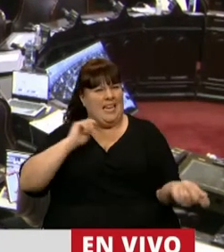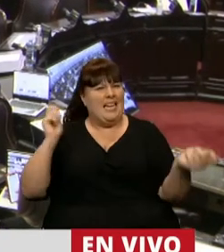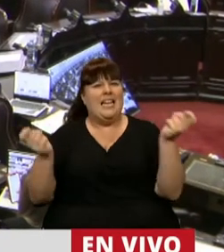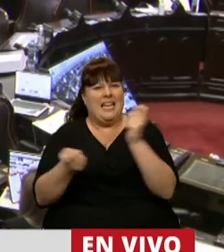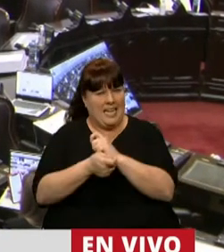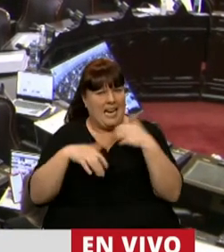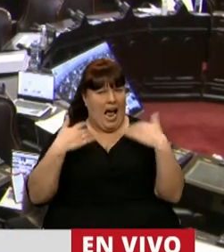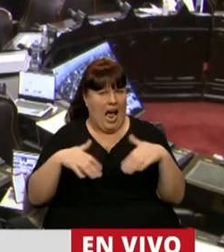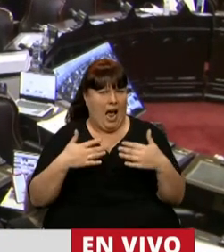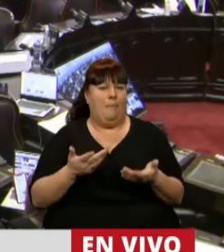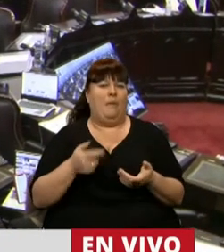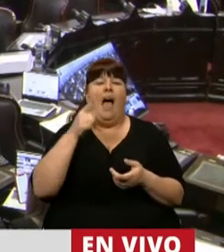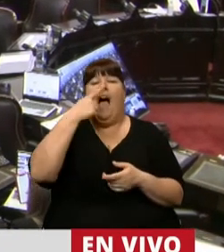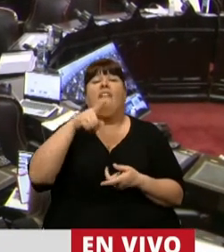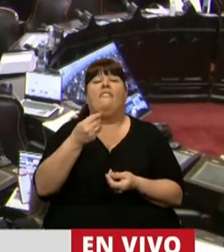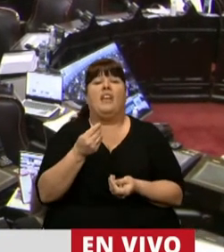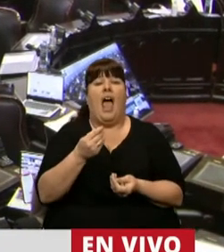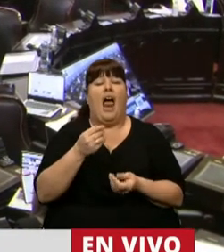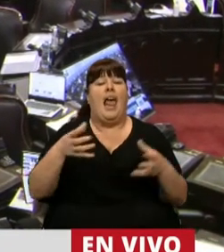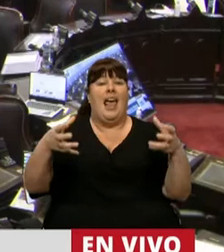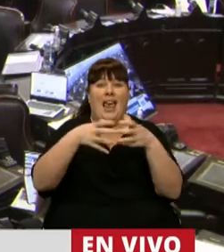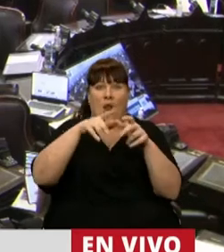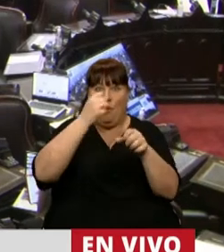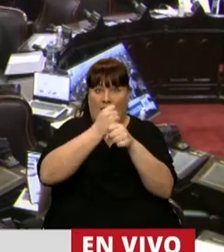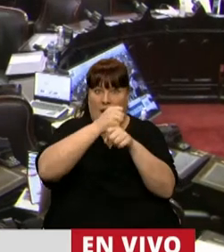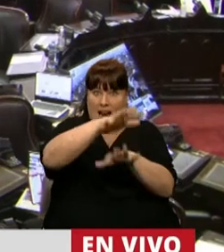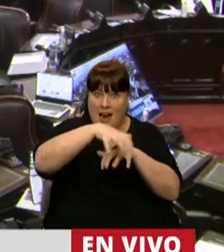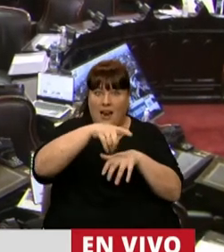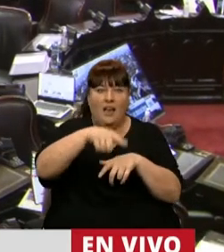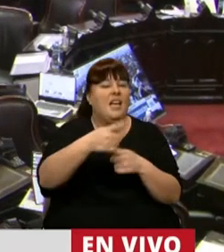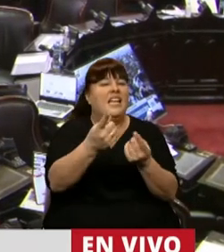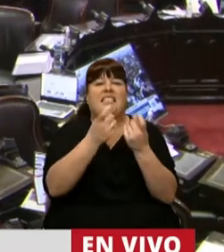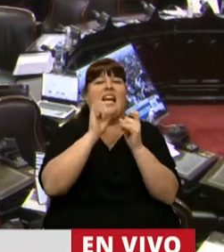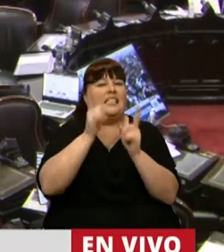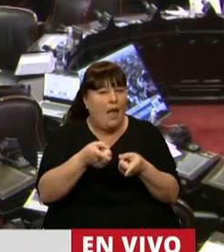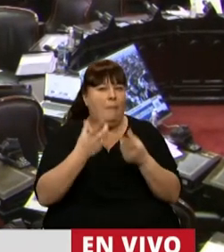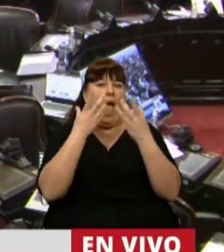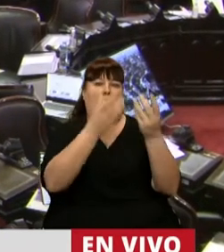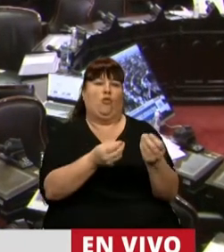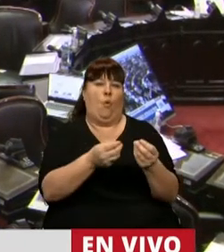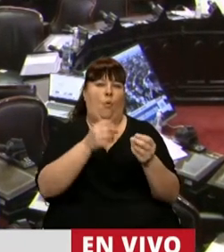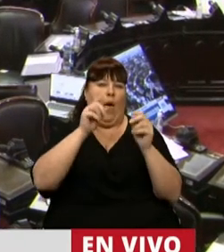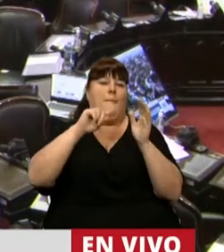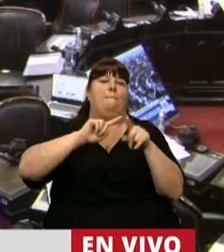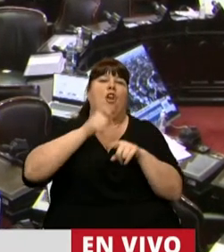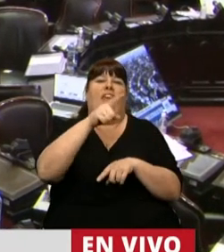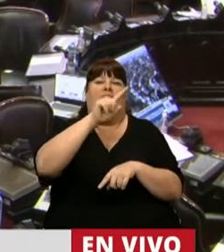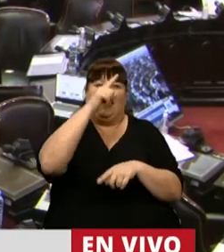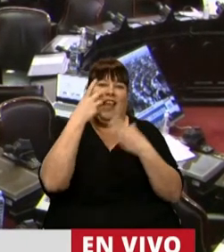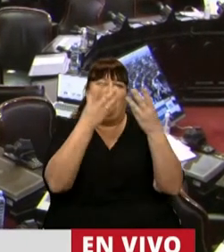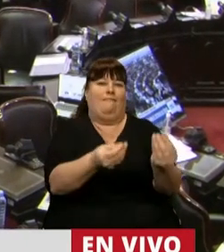sensiblemente y convirtieron al sector en un sector necesitado de la política del Estado.